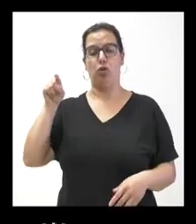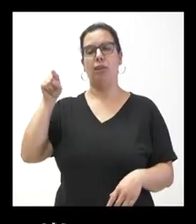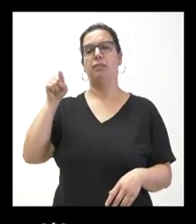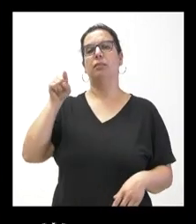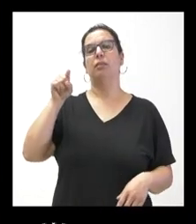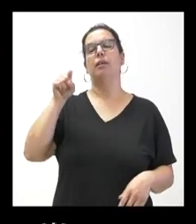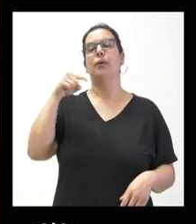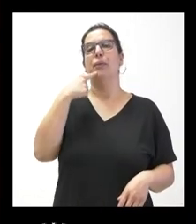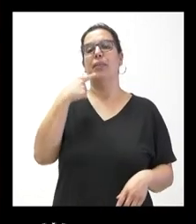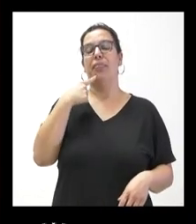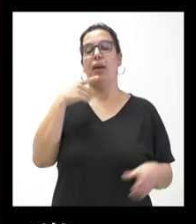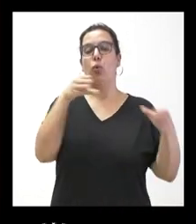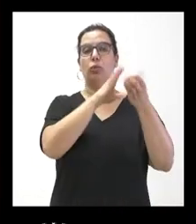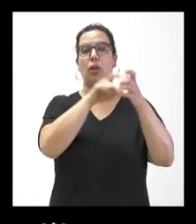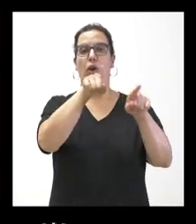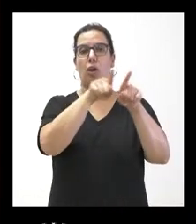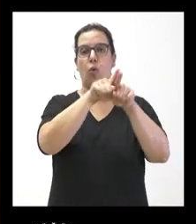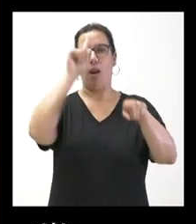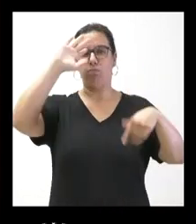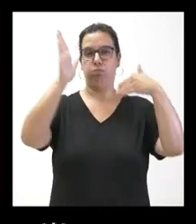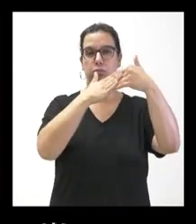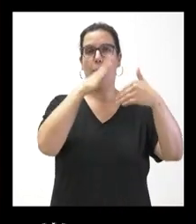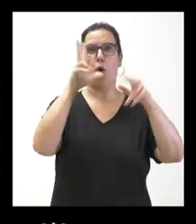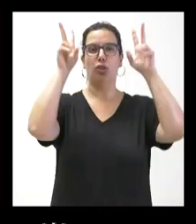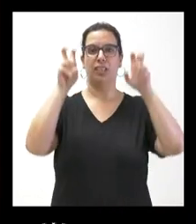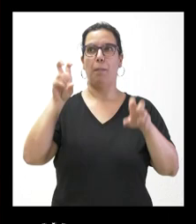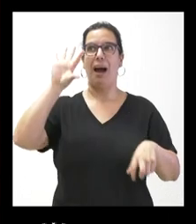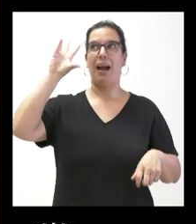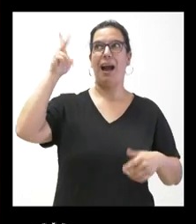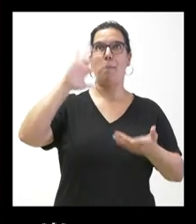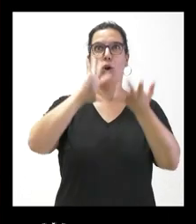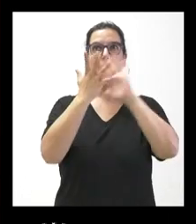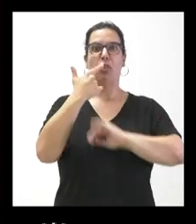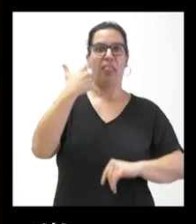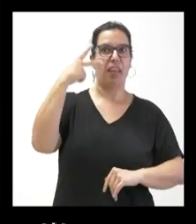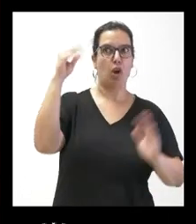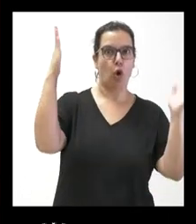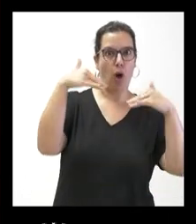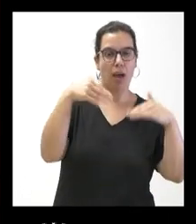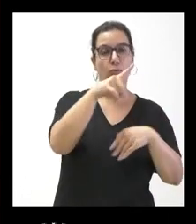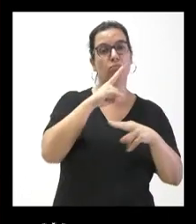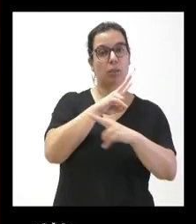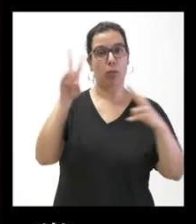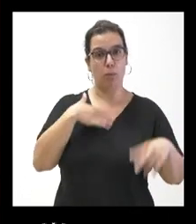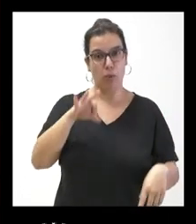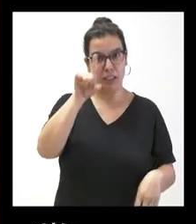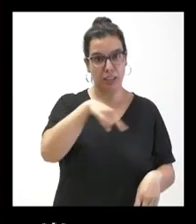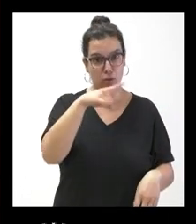la Junta de Reaccionaria por su negacionismo del cambio climático. No sé si me pudiera dar una respuesta a esa